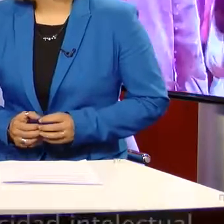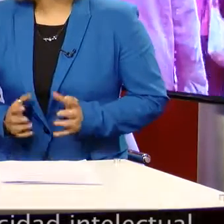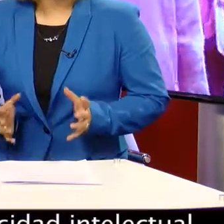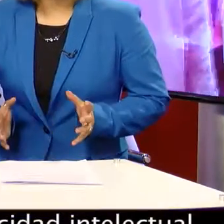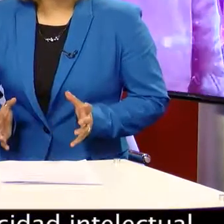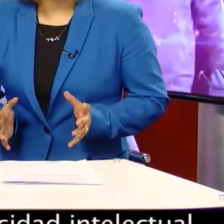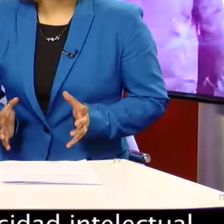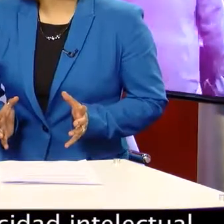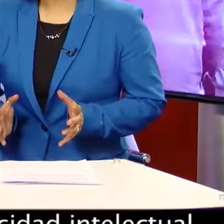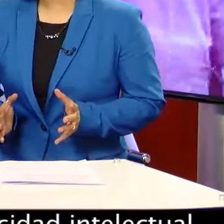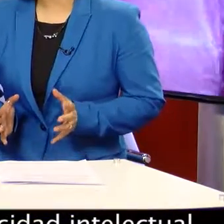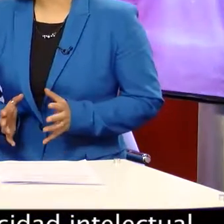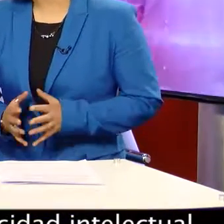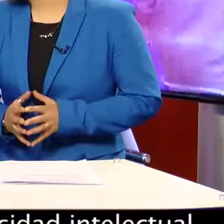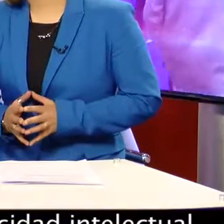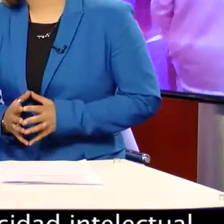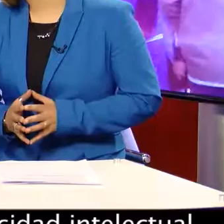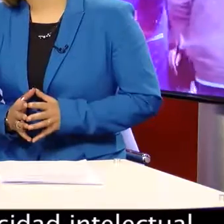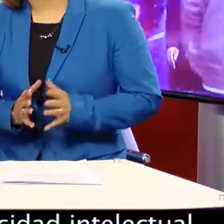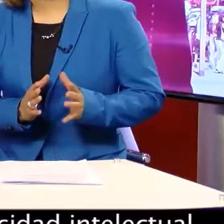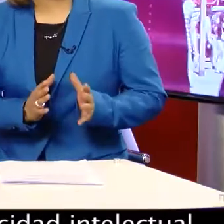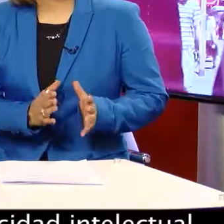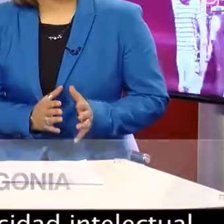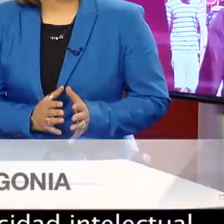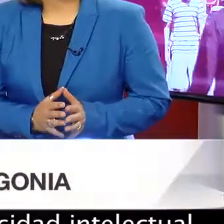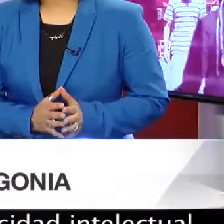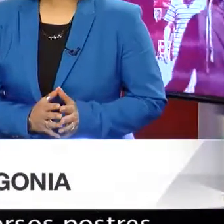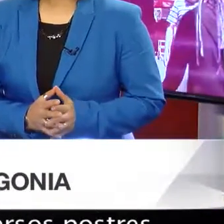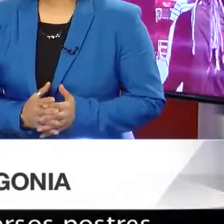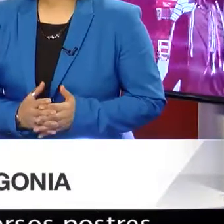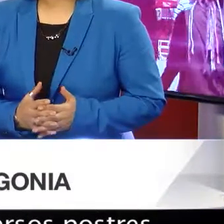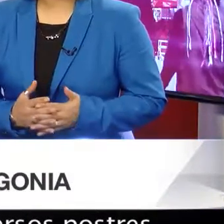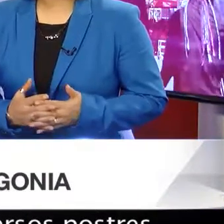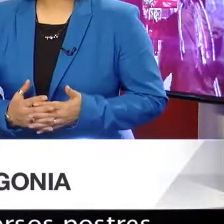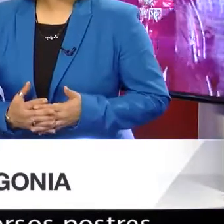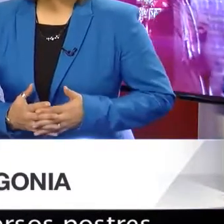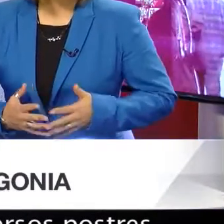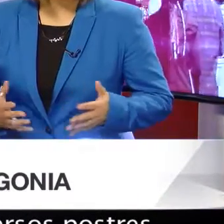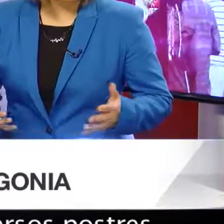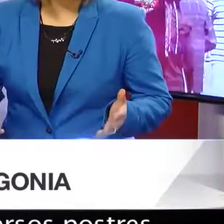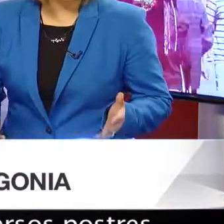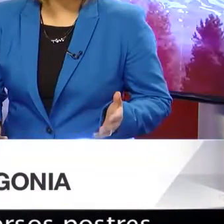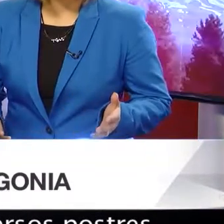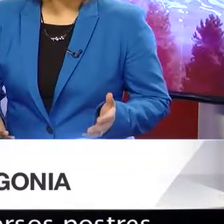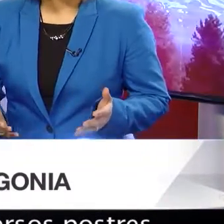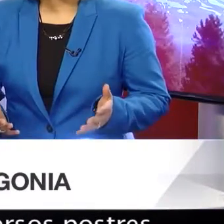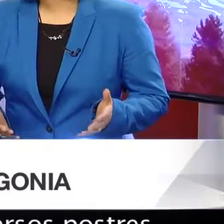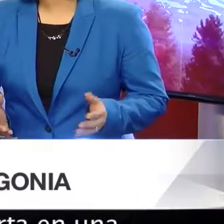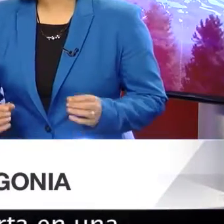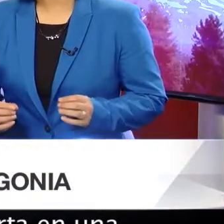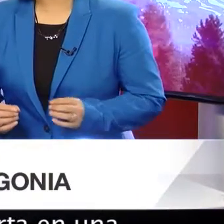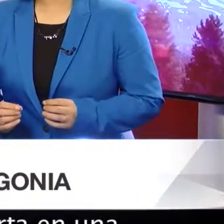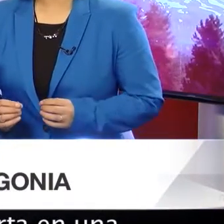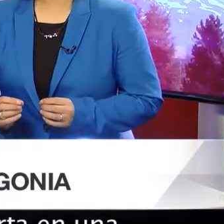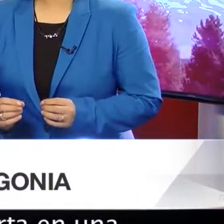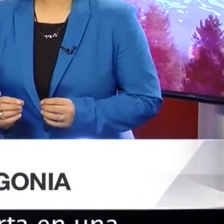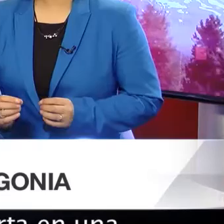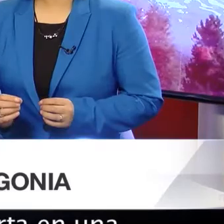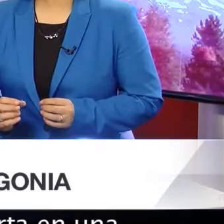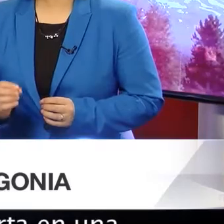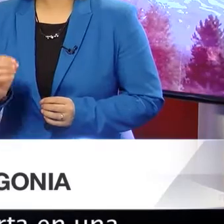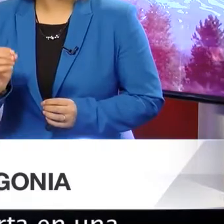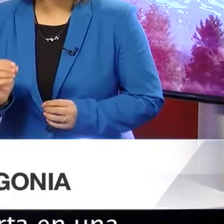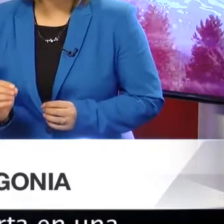En Aysén, las personas con discapacidad intelectual podrán aprender a preparar diversos postres. La idea es que esto se